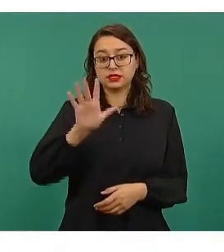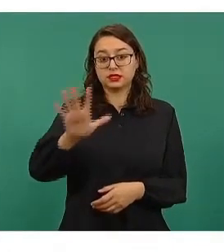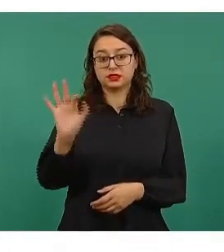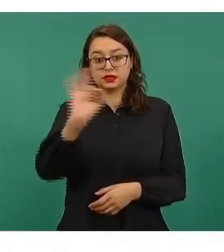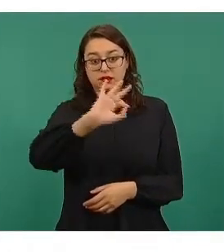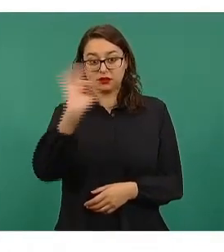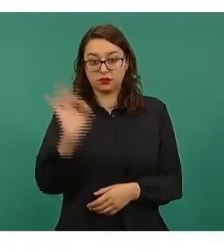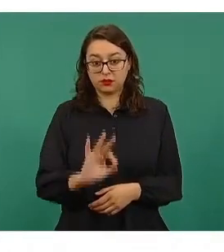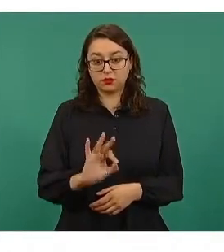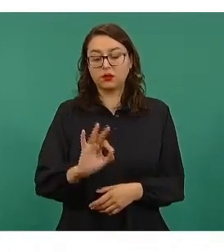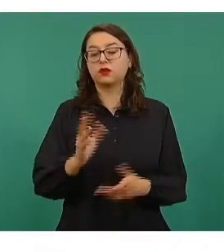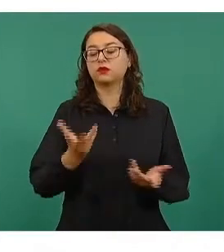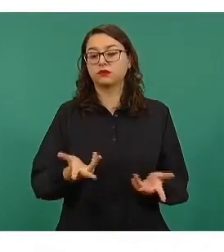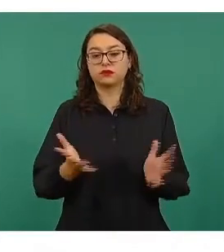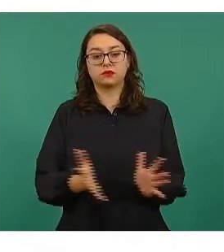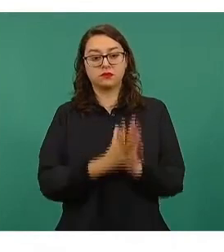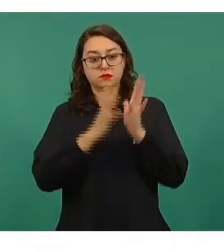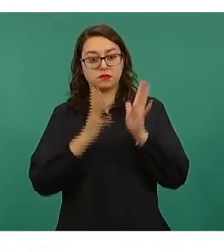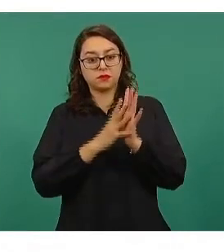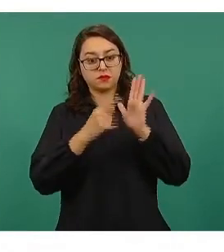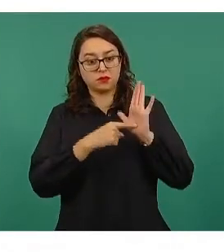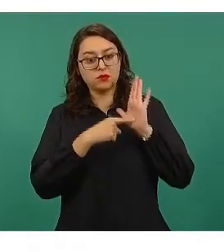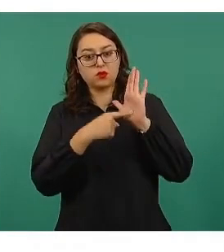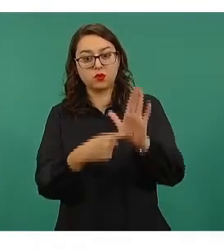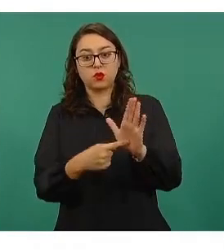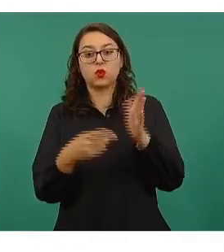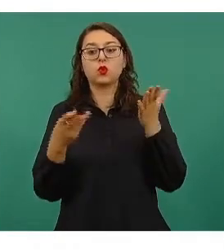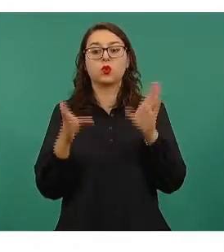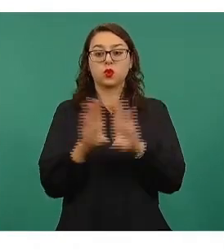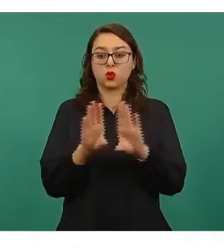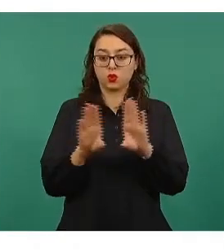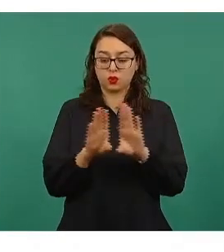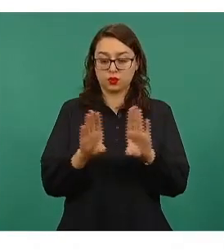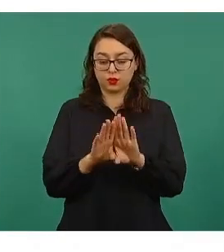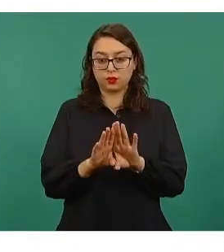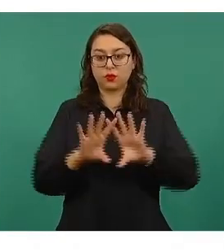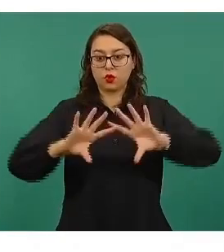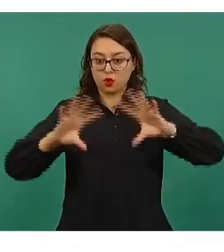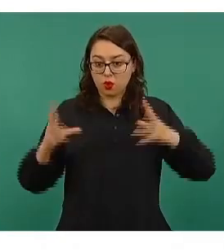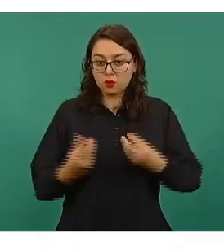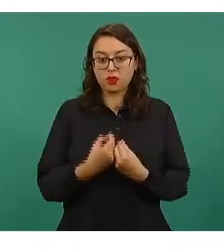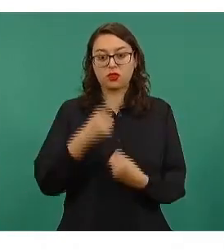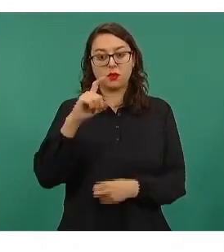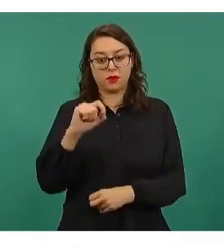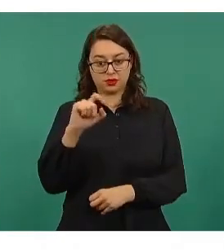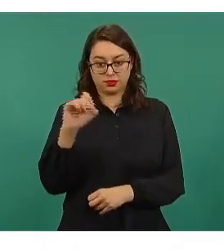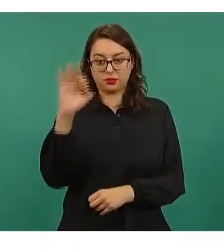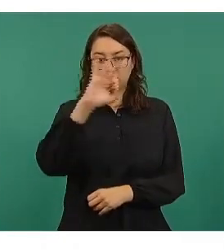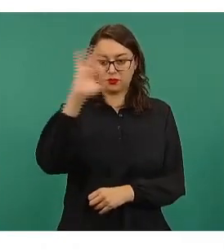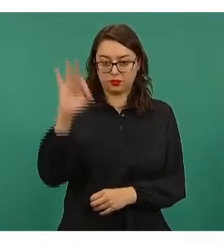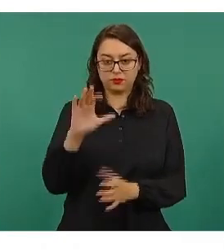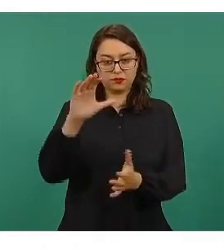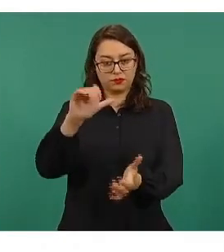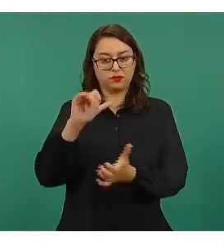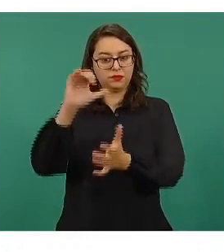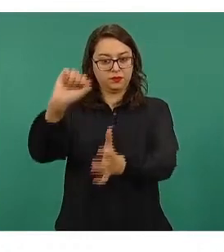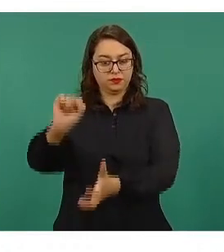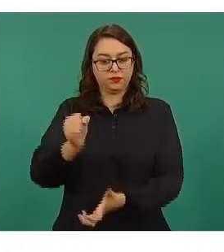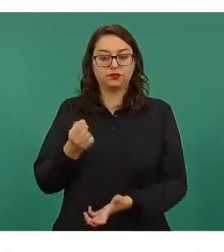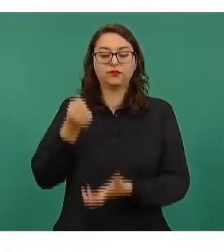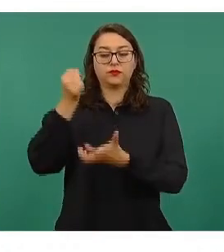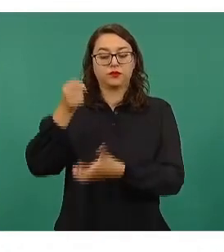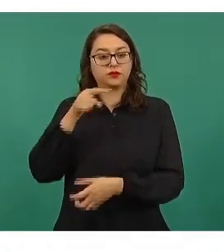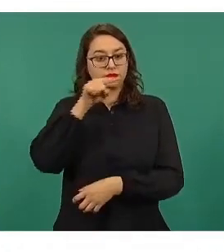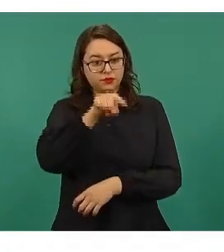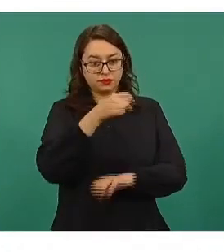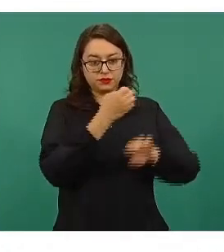ciento. Este se constituye como el 20 por ciento de la recaudación federal participable y se distribuye a